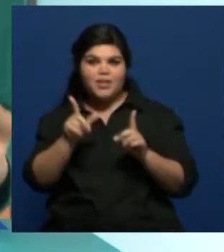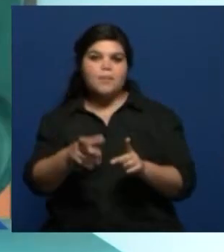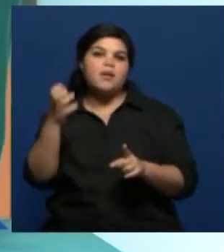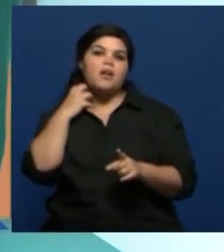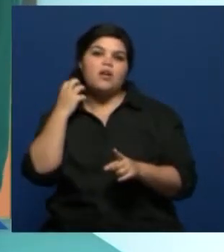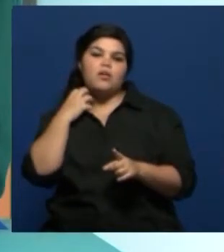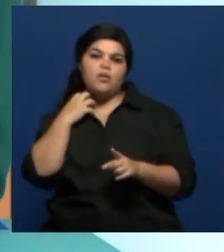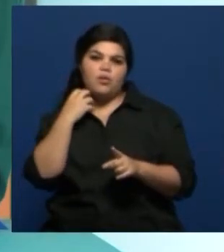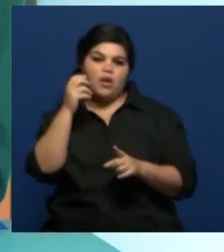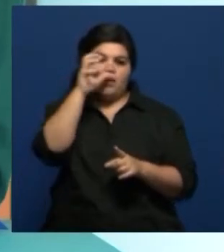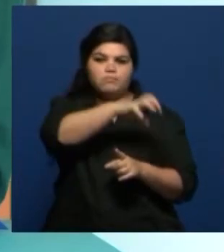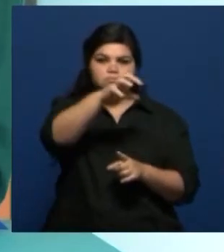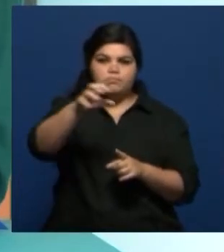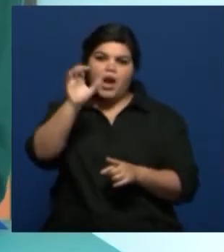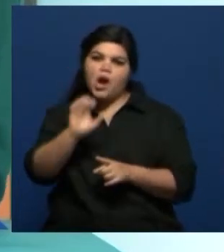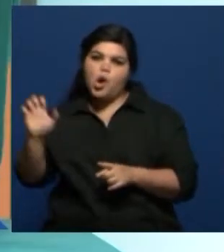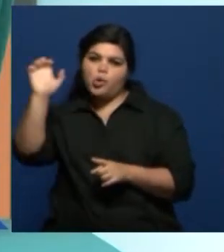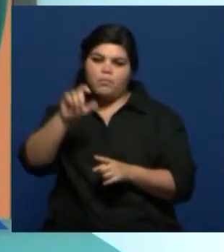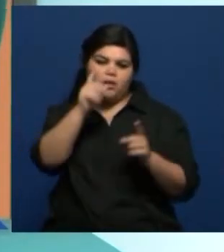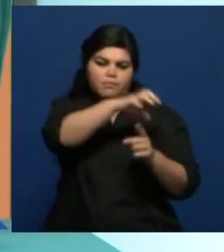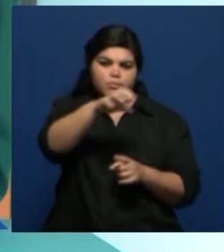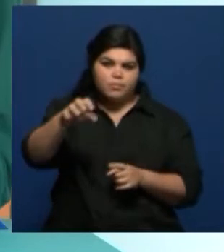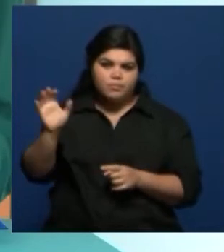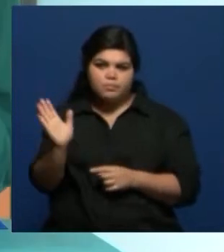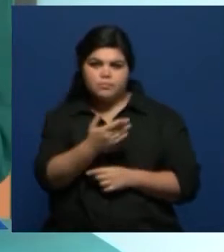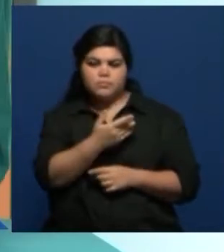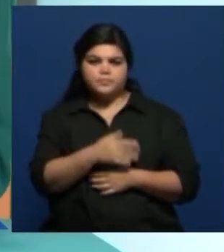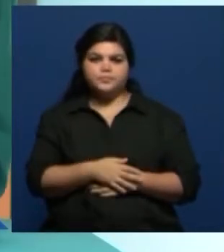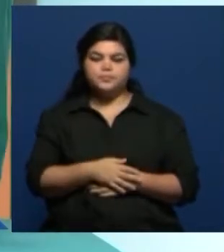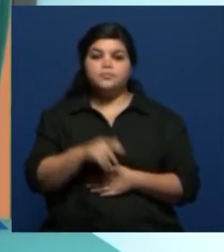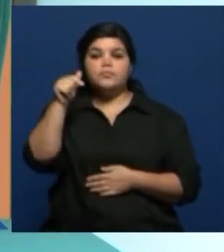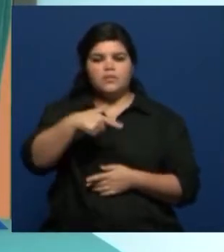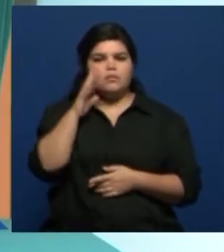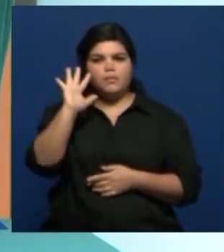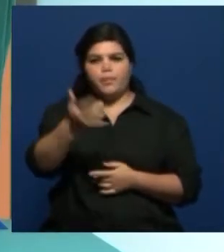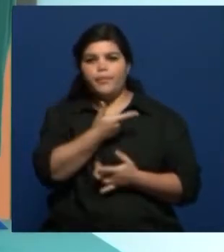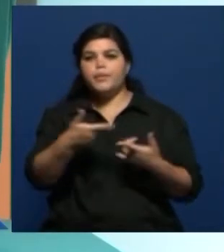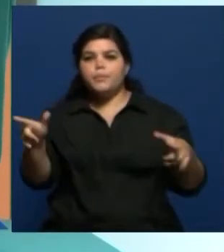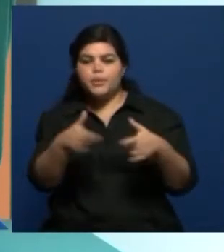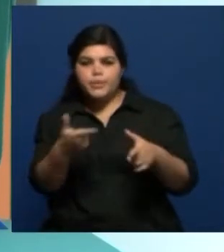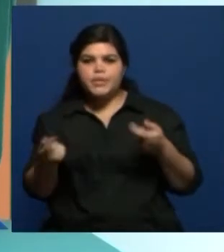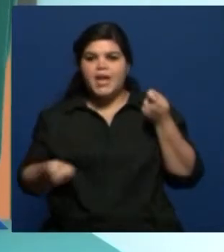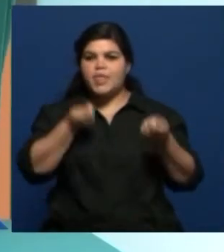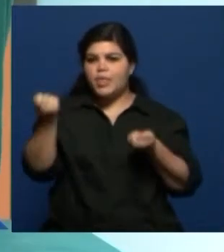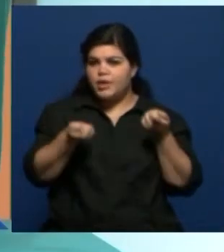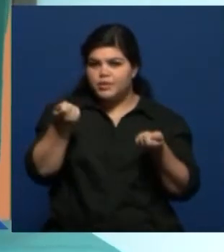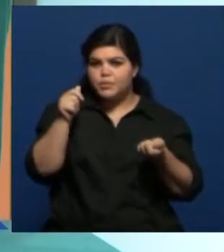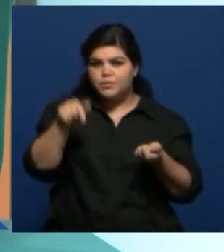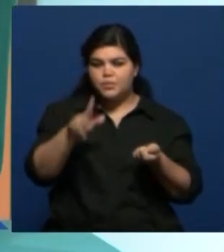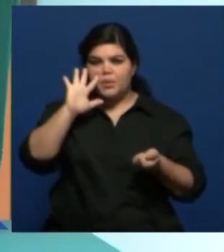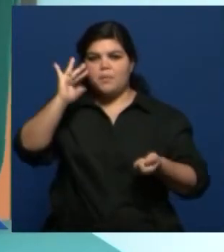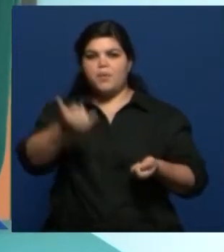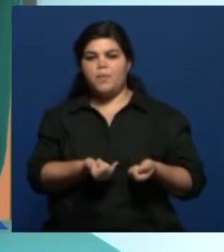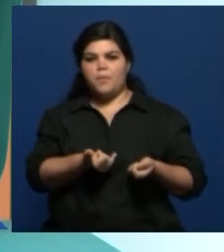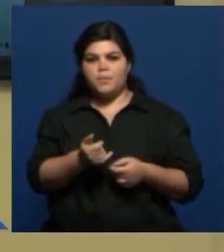Ahí aparece una fusión que es interesante y que lo notamos cuando en la música y en la danza nos damos cuenta cuando lo empezamos a